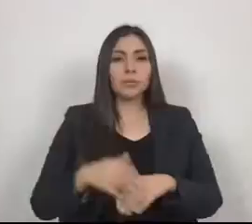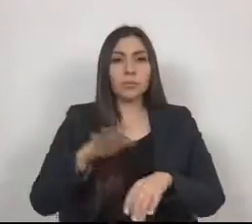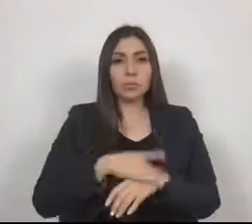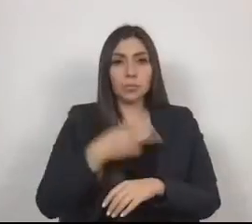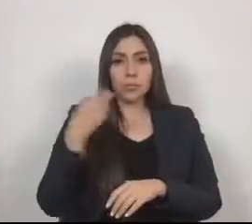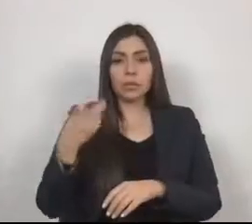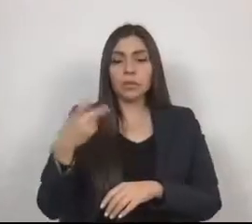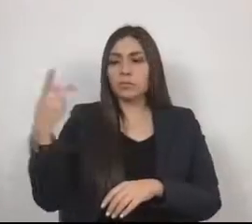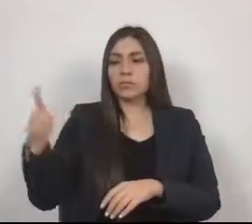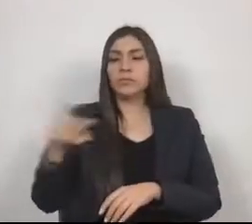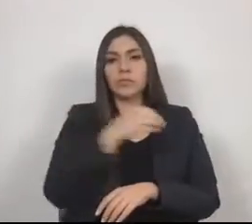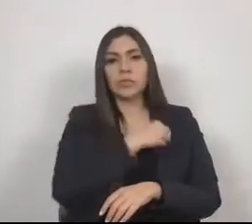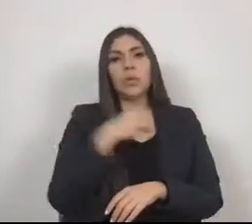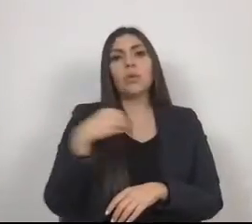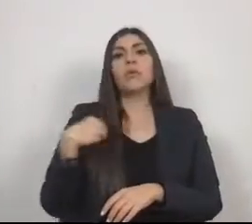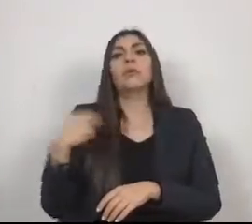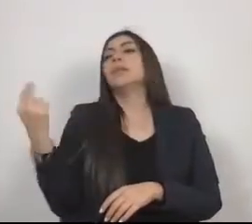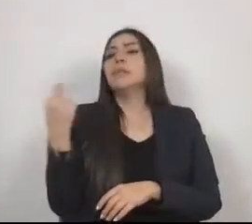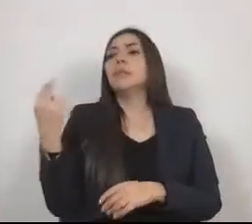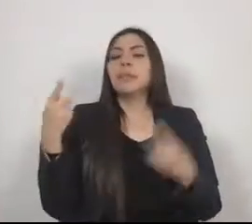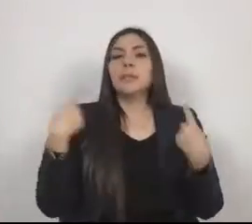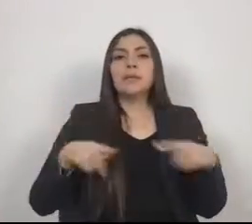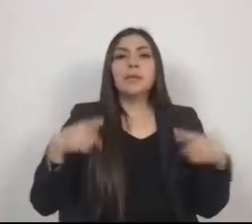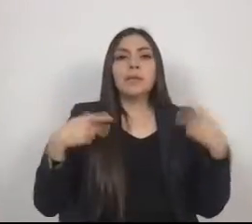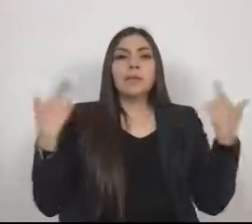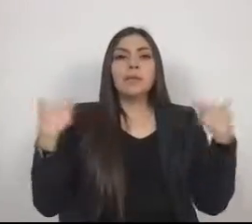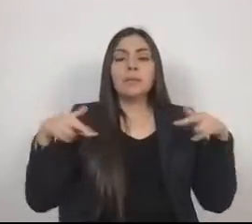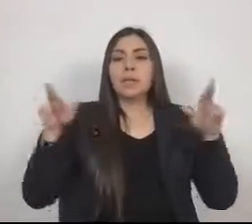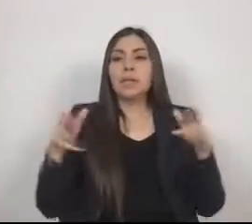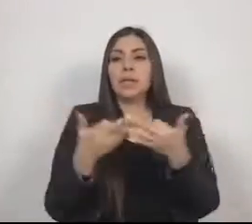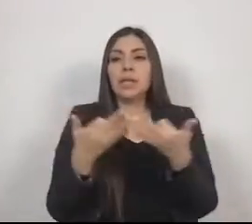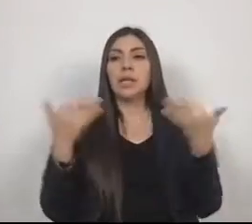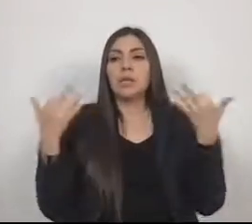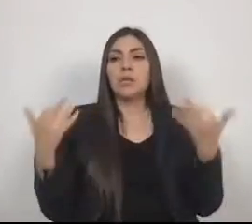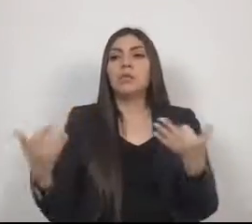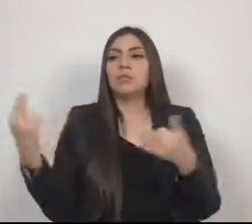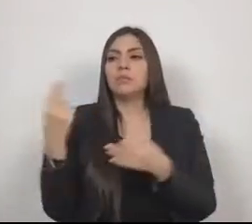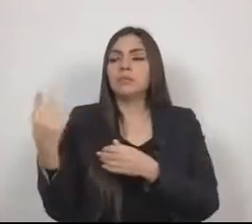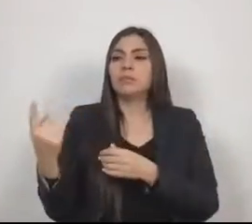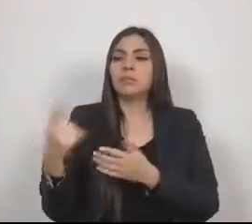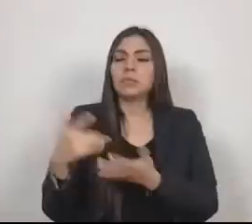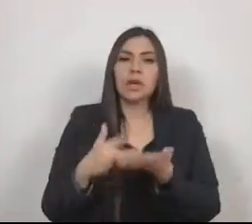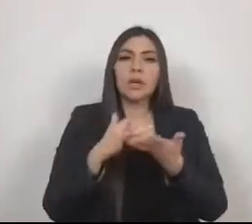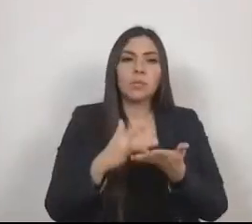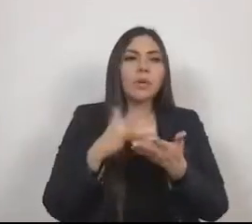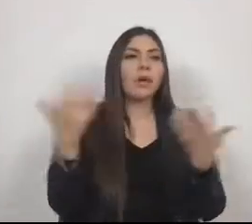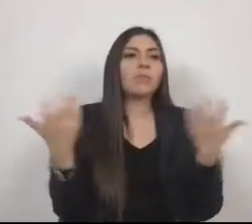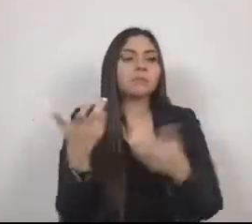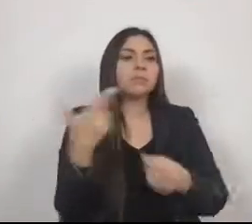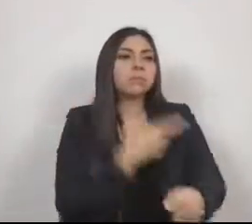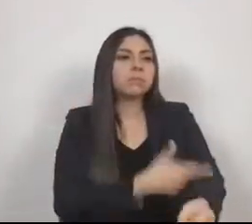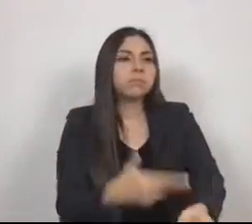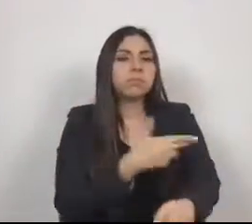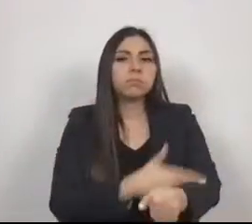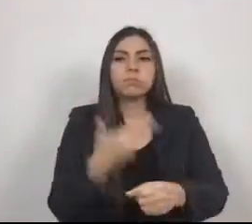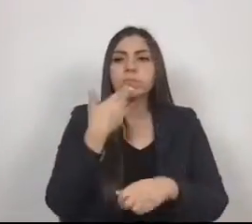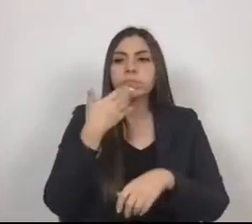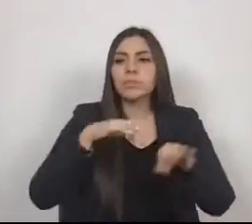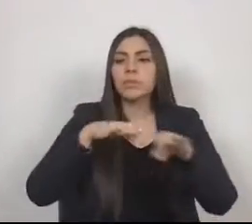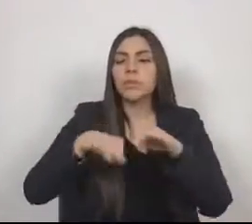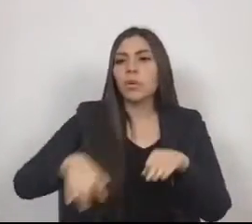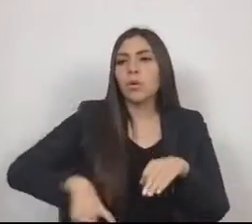a auxiliarse de representantes territoriales que coadyugan en la gestión, organización y buena gobernanza del